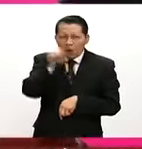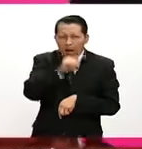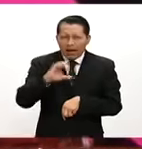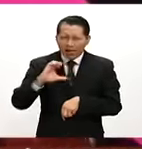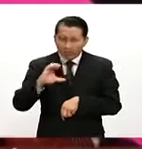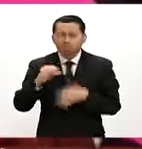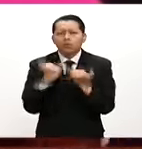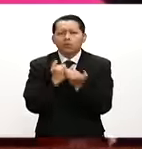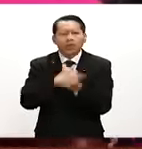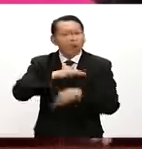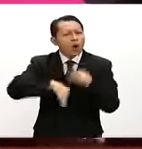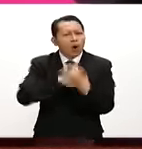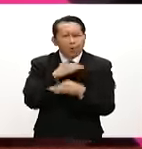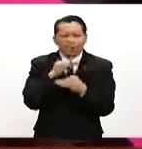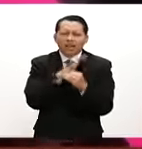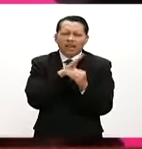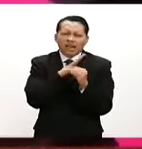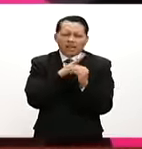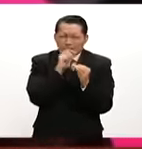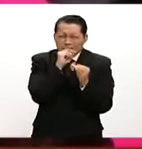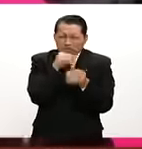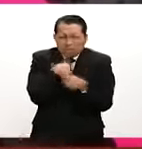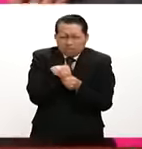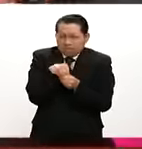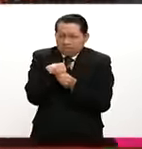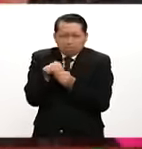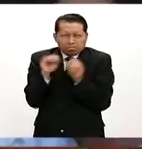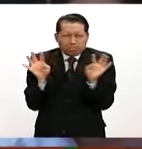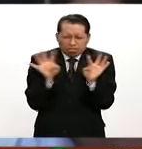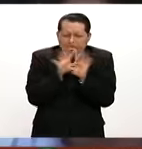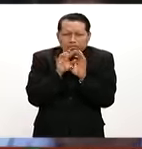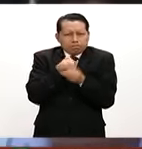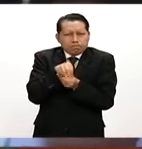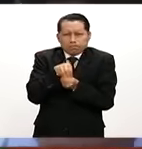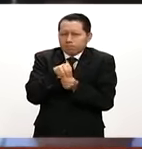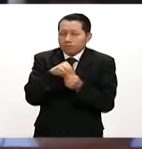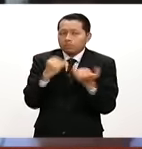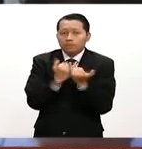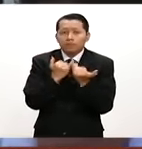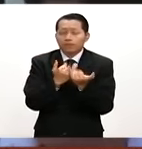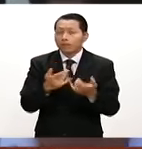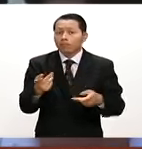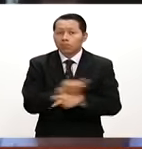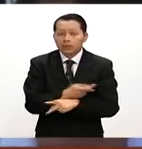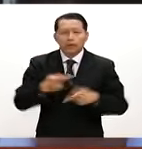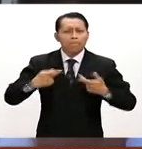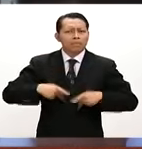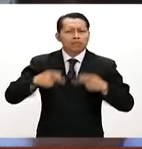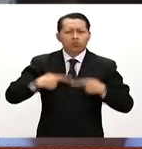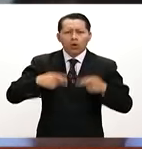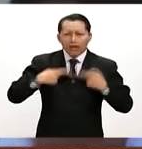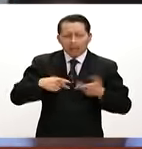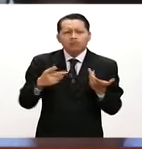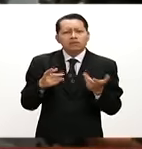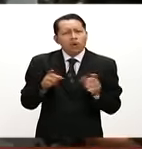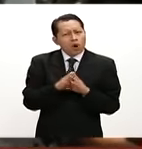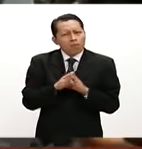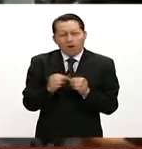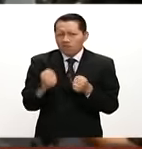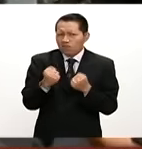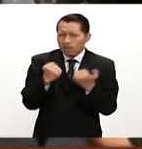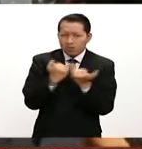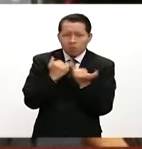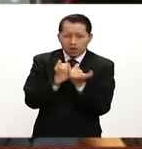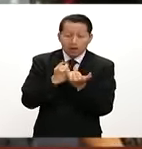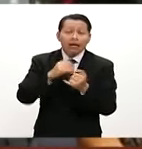es que estábamos todos apiñonados unos enseguida de otros, pero eso no hizo que las personas bajaran los ánimos. El concierto duró hasta